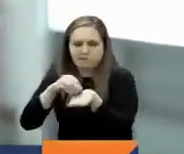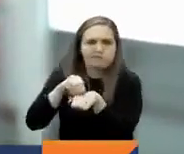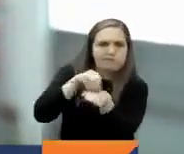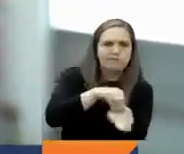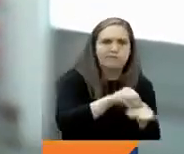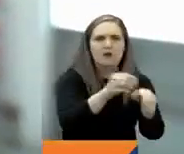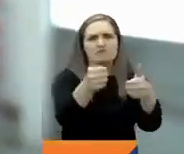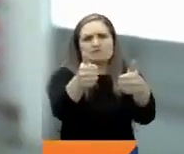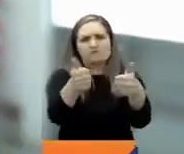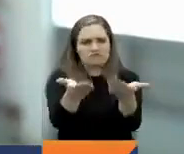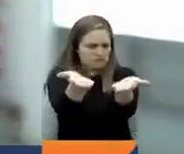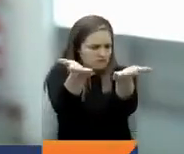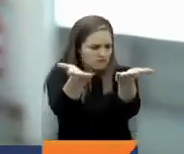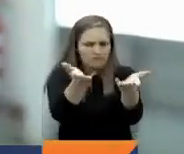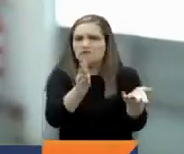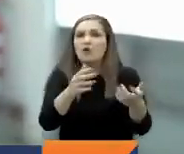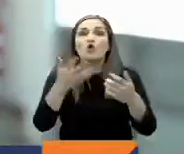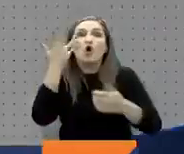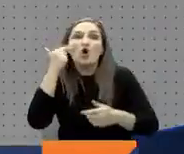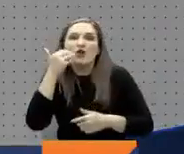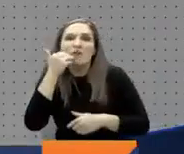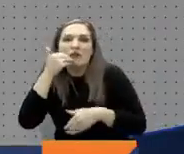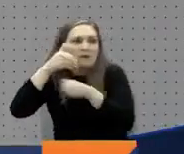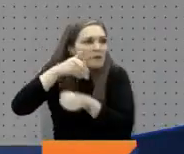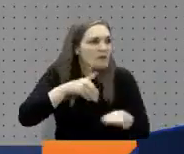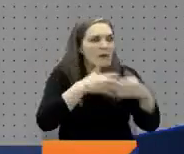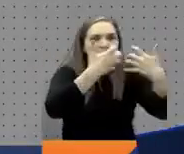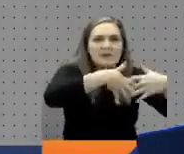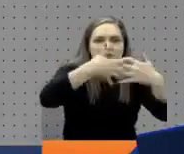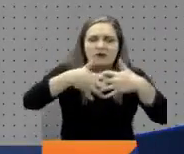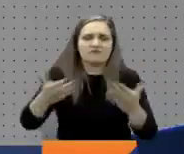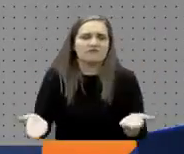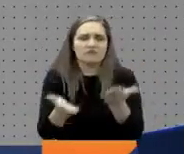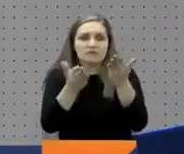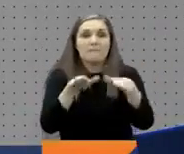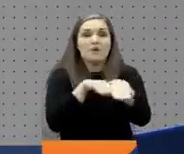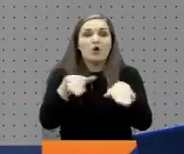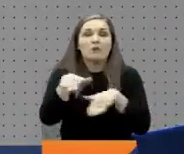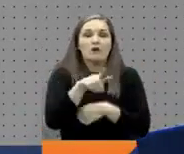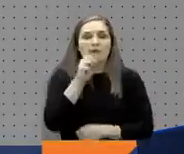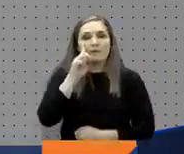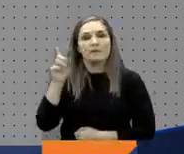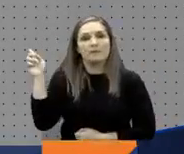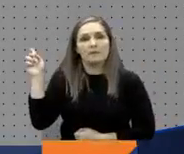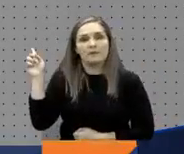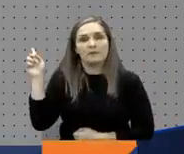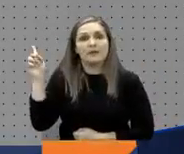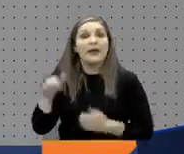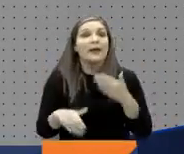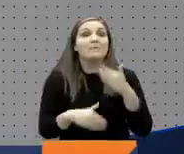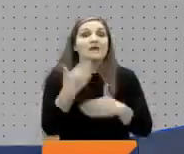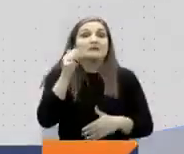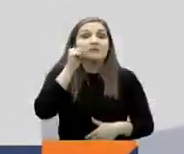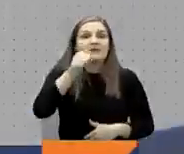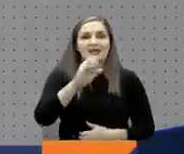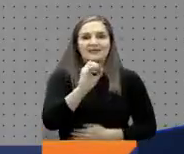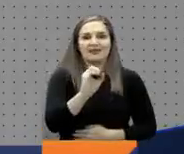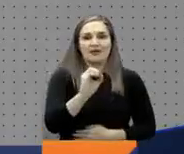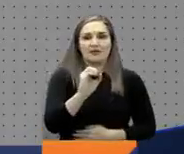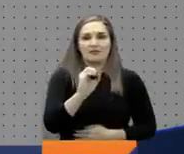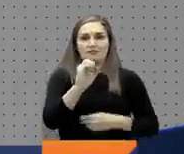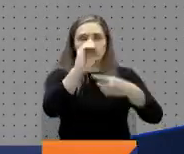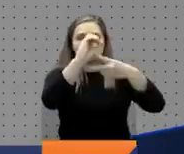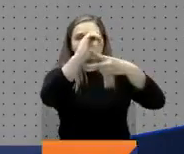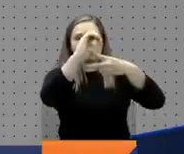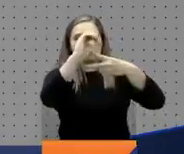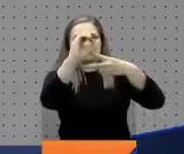todas las empresas que tienen que distribuir diariamente sus productos. El nuevo modelo del pico y placa inicia con los vehículos cuyas matrículas terminen en cero y 15 días